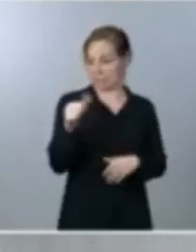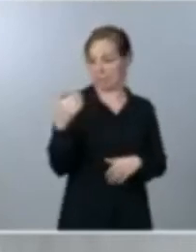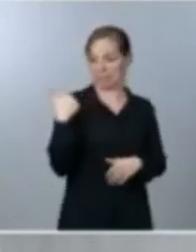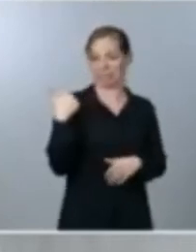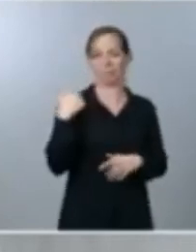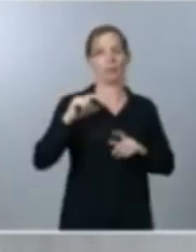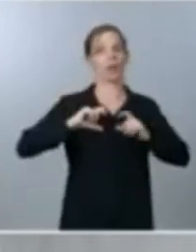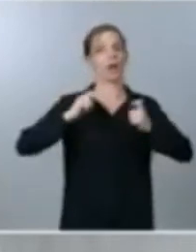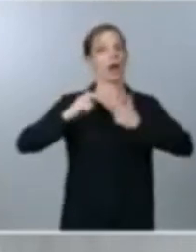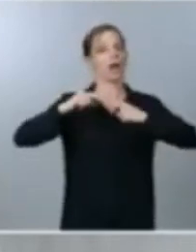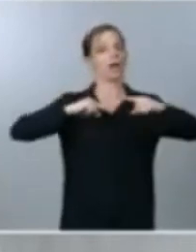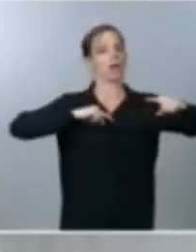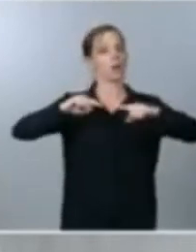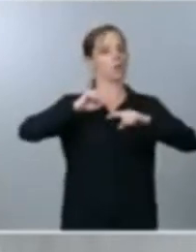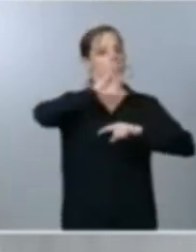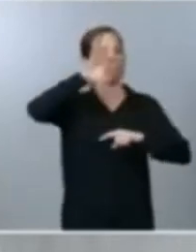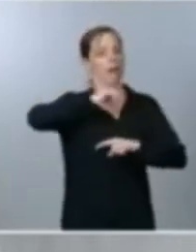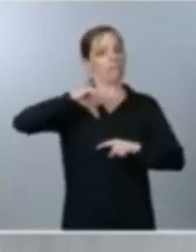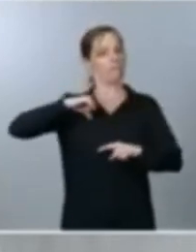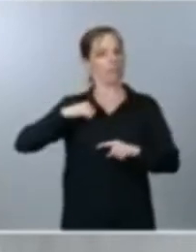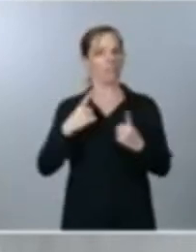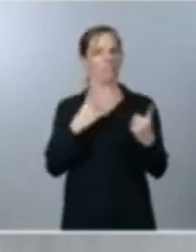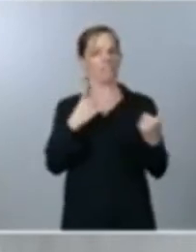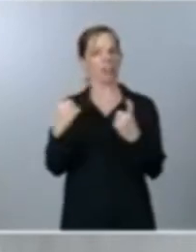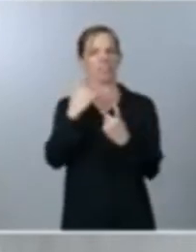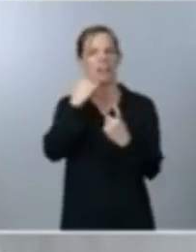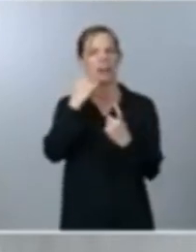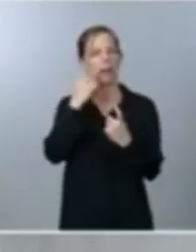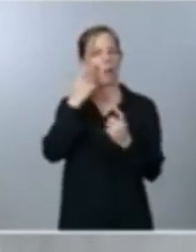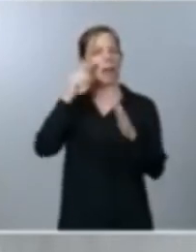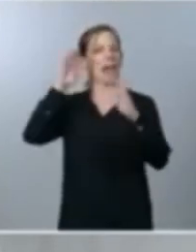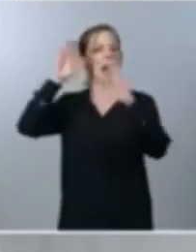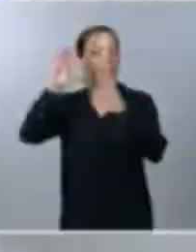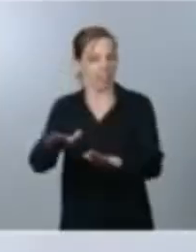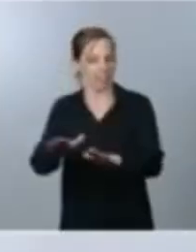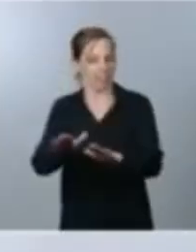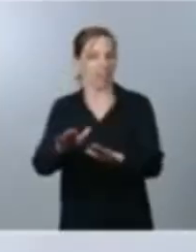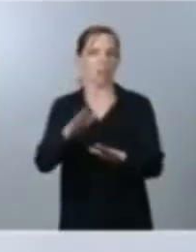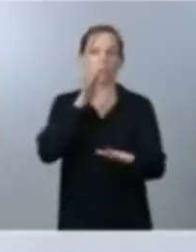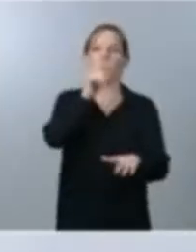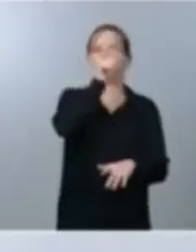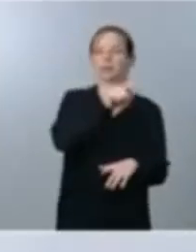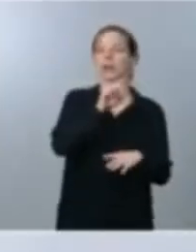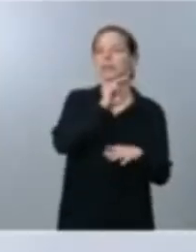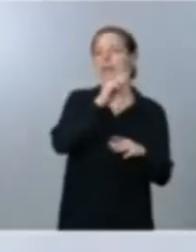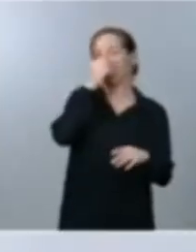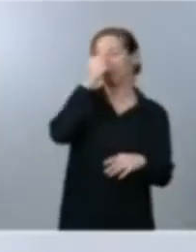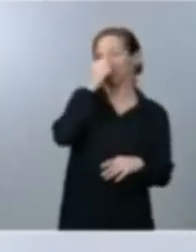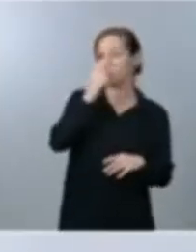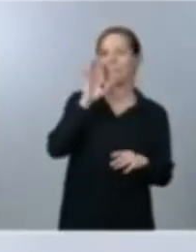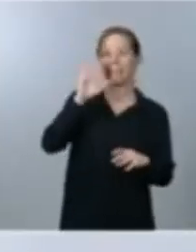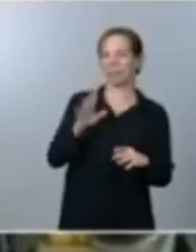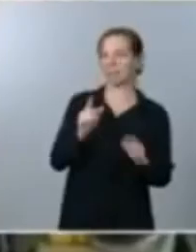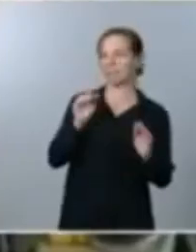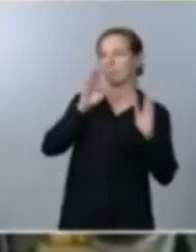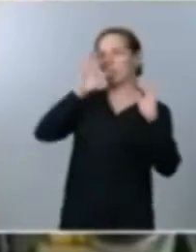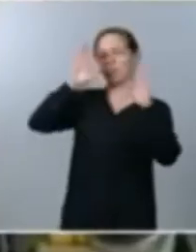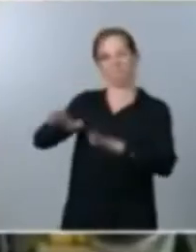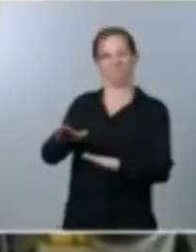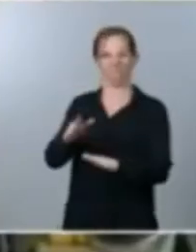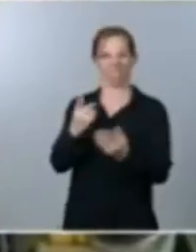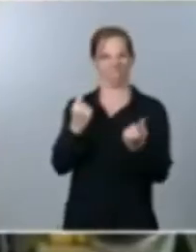falta lealtad en algunas voces críticas del PSOE me gustaría saber si también cree que hay comportamiento de